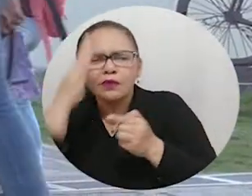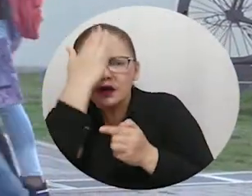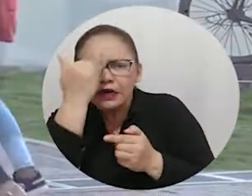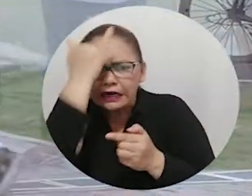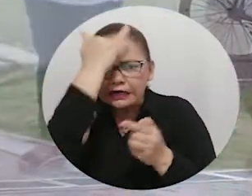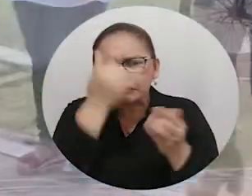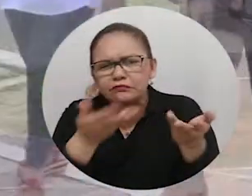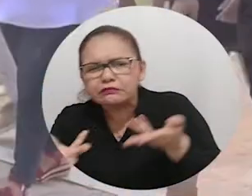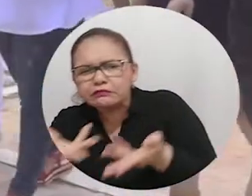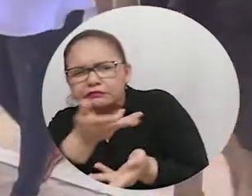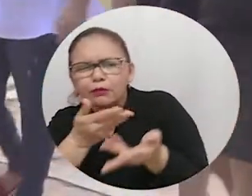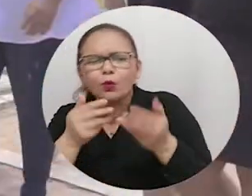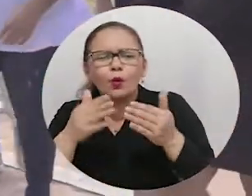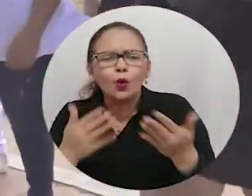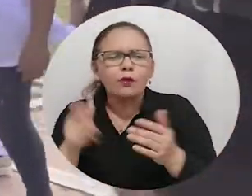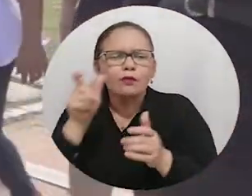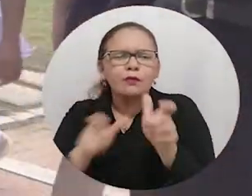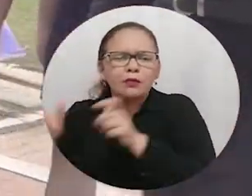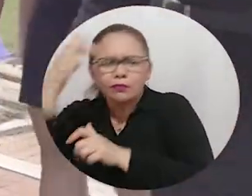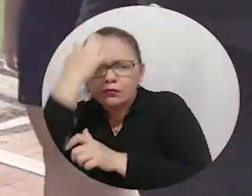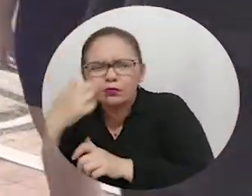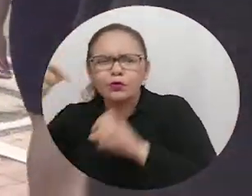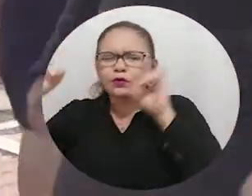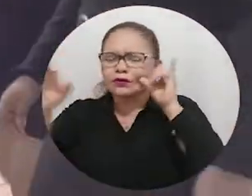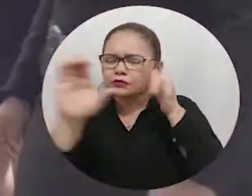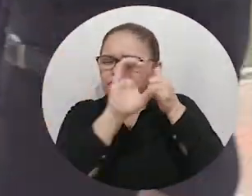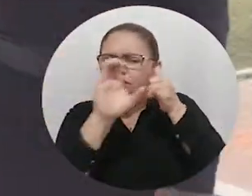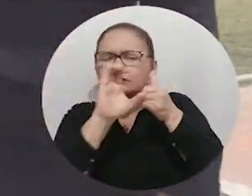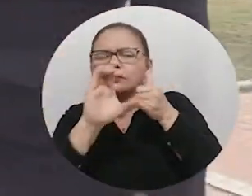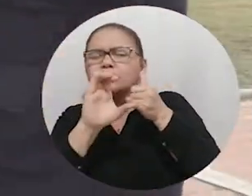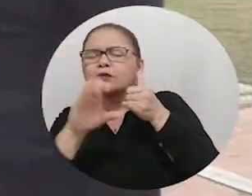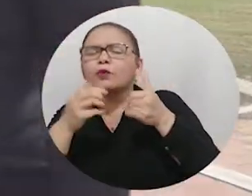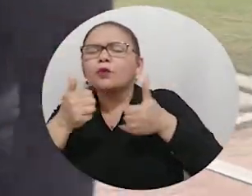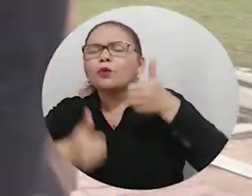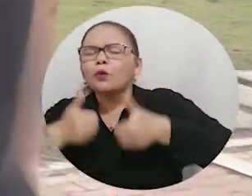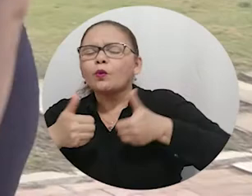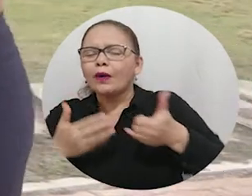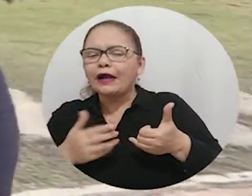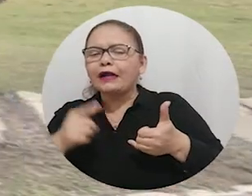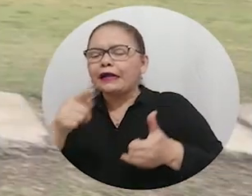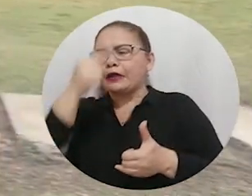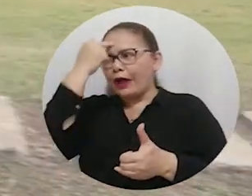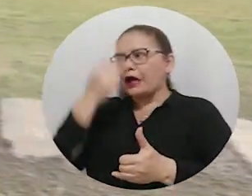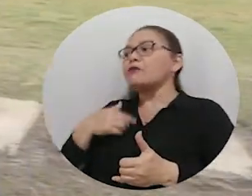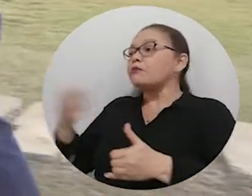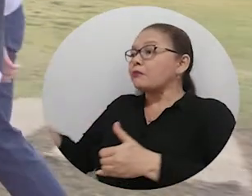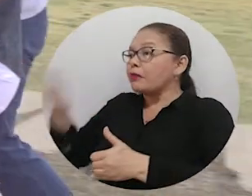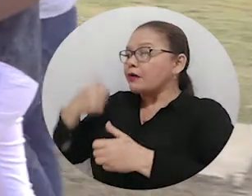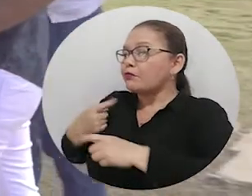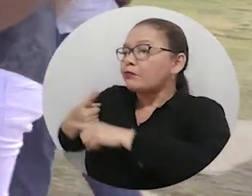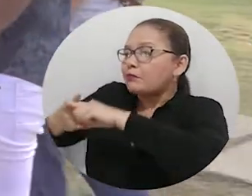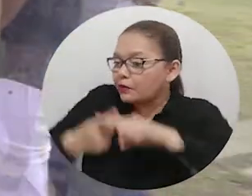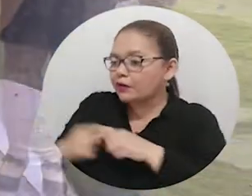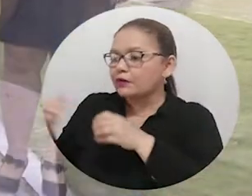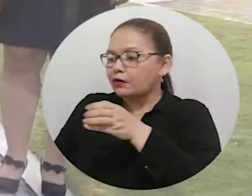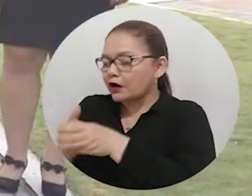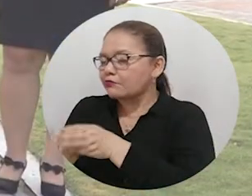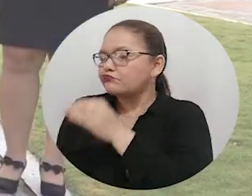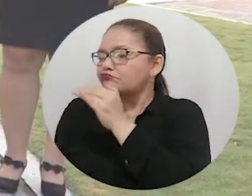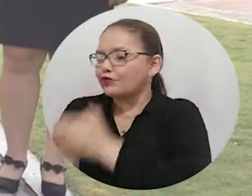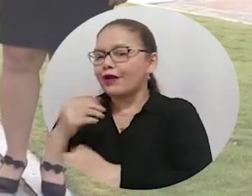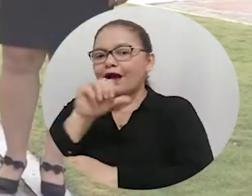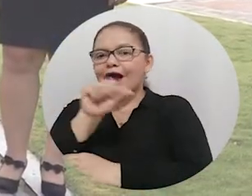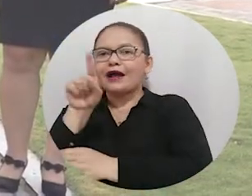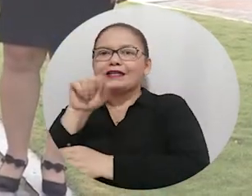y de bienestar de los futuros profesionales es el objetivo de un grupo de estudiantes que decidió fundar la Asociación Estudiantil de Ingeniería de